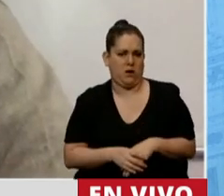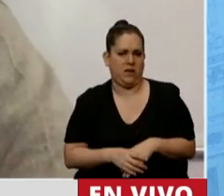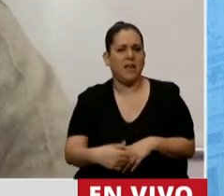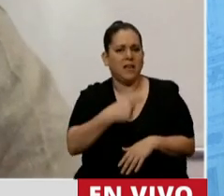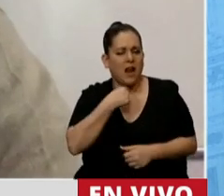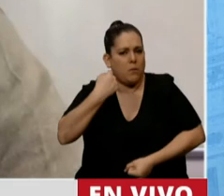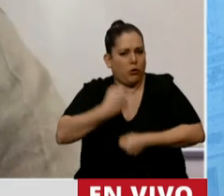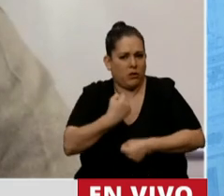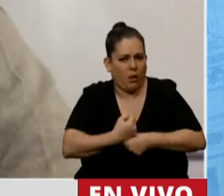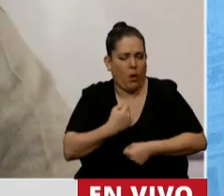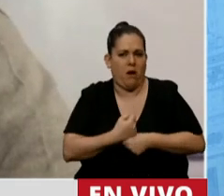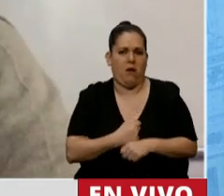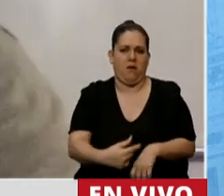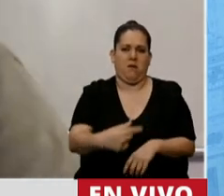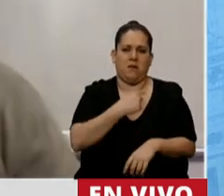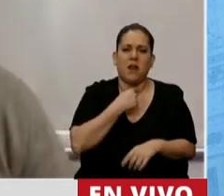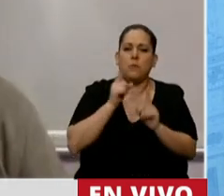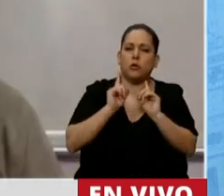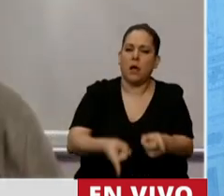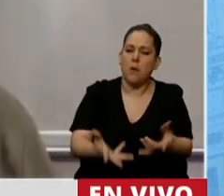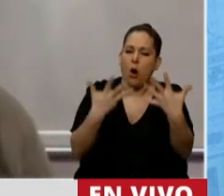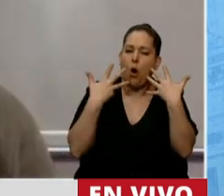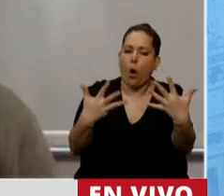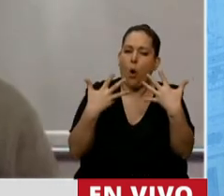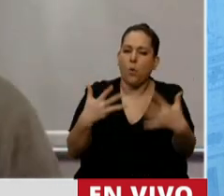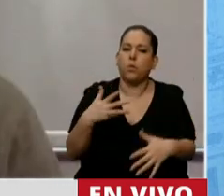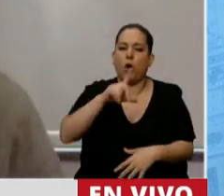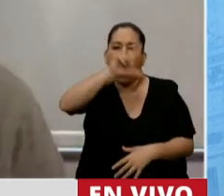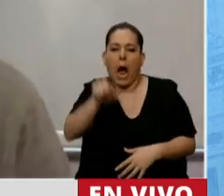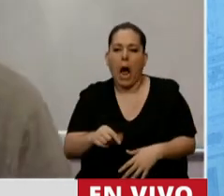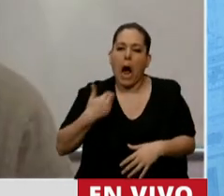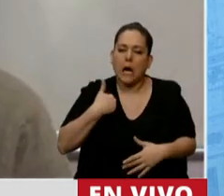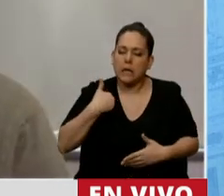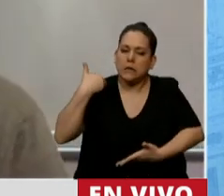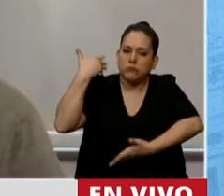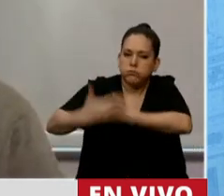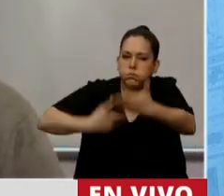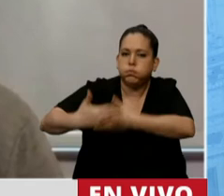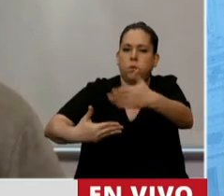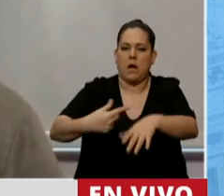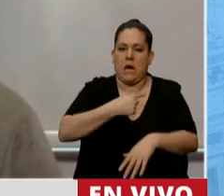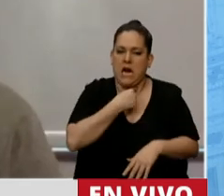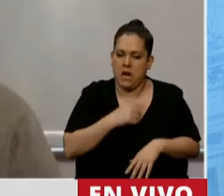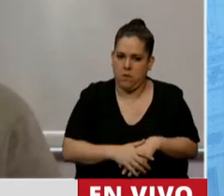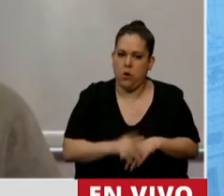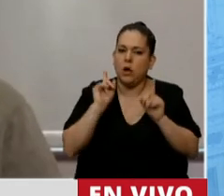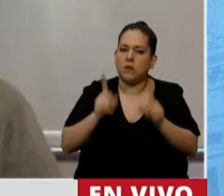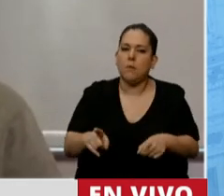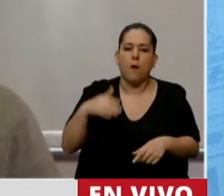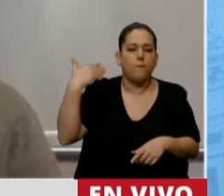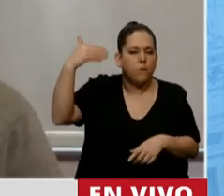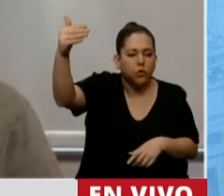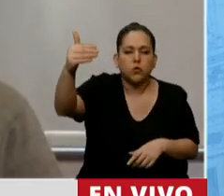trabajar, queremos obviamente construir un país que salga adelante, un país que tenga un futuro